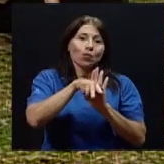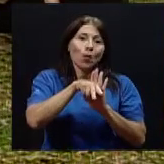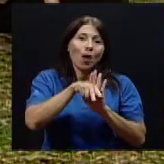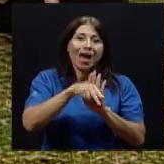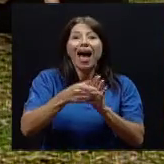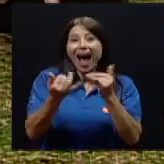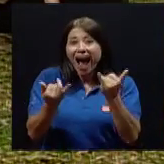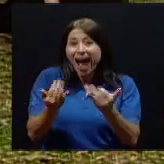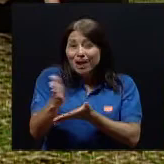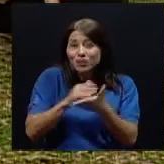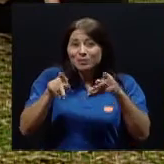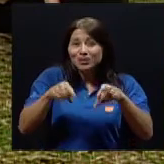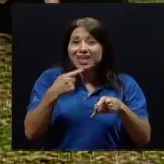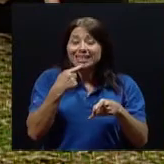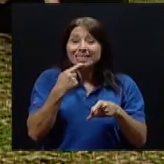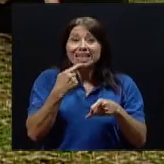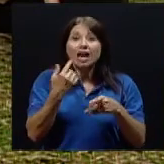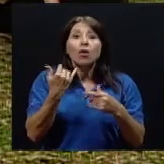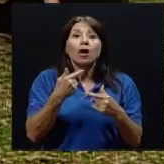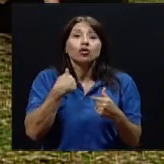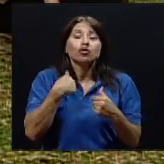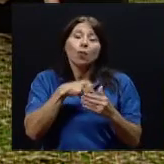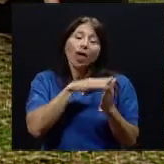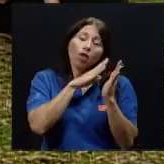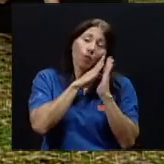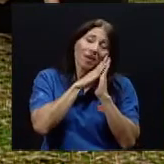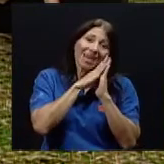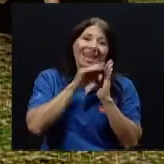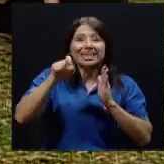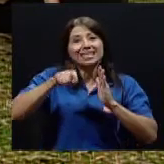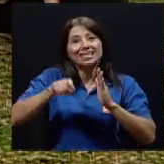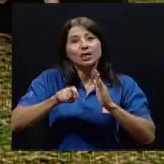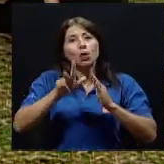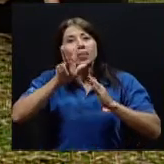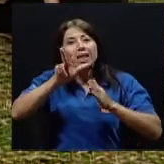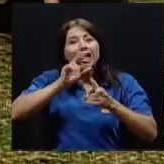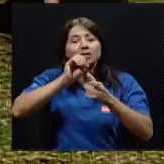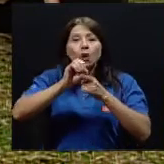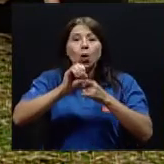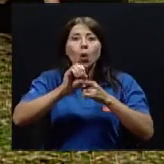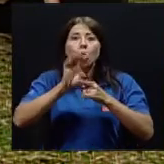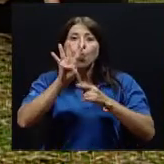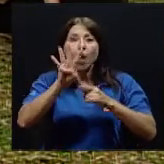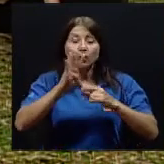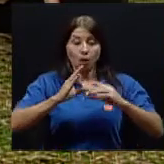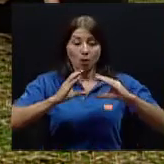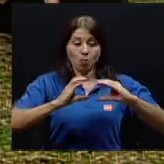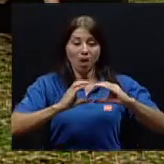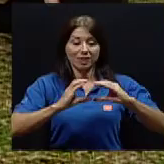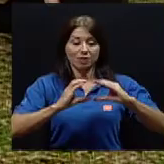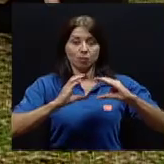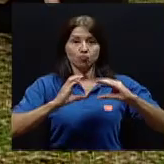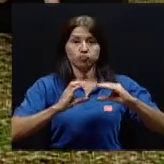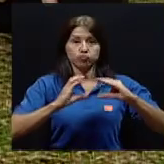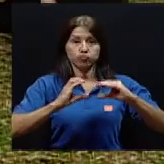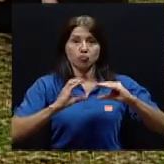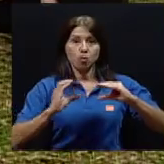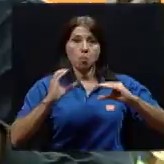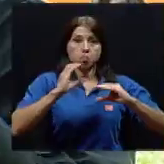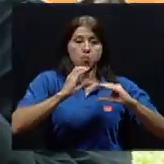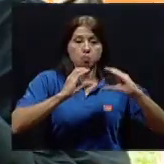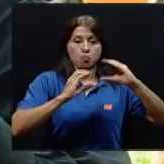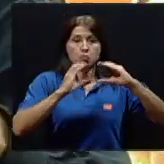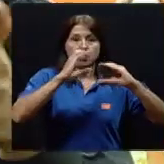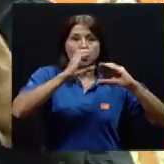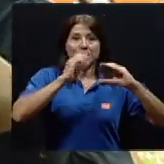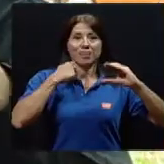tres o cuatro almohadas. Porque si yo me recuesto más, me empieza a faltar el aire. Mientras que por otro lado, el signo,